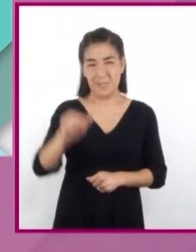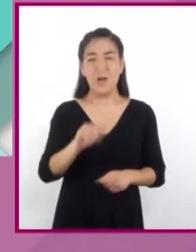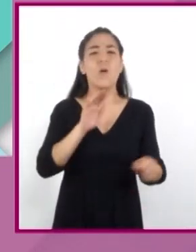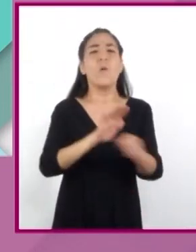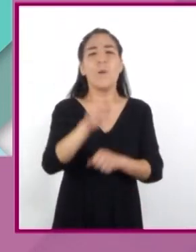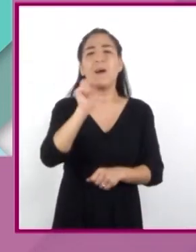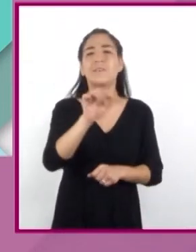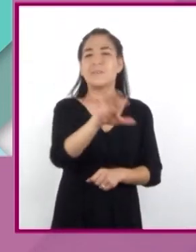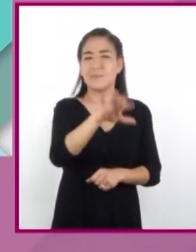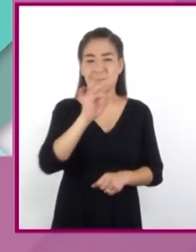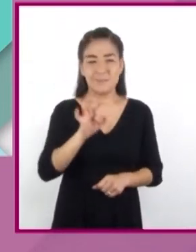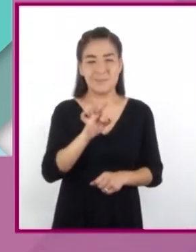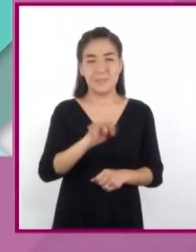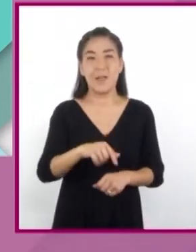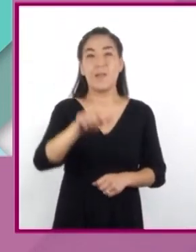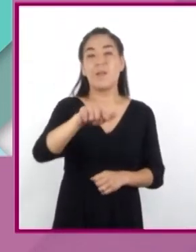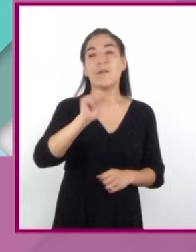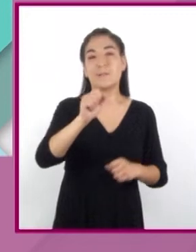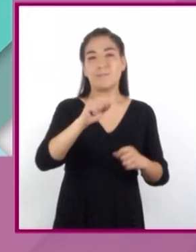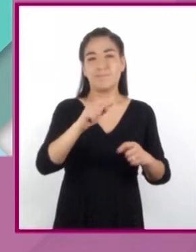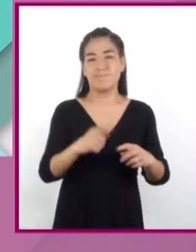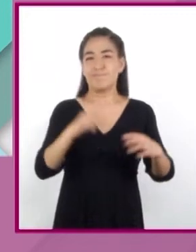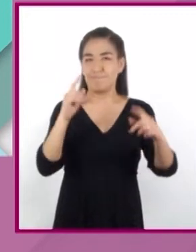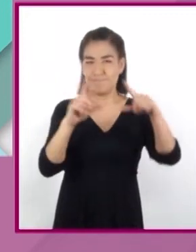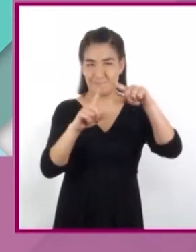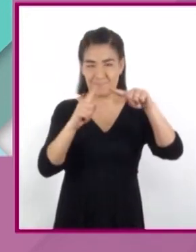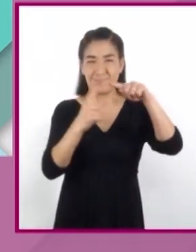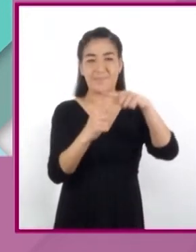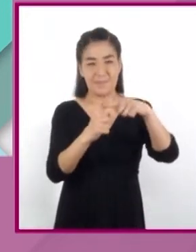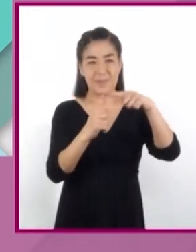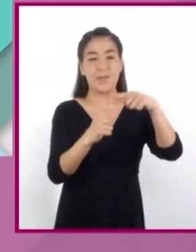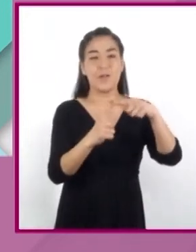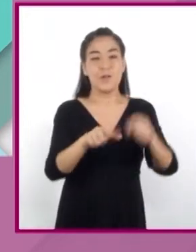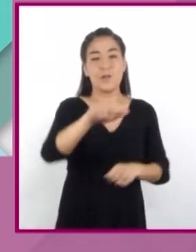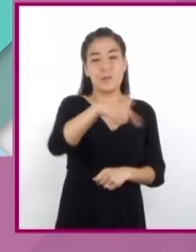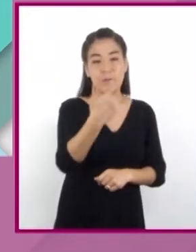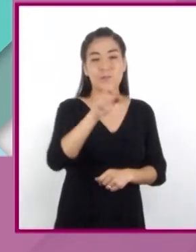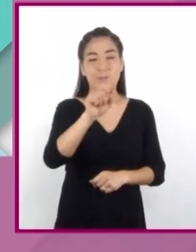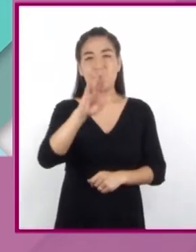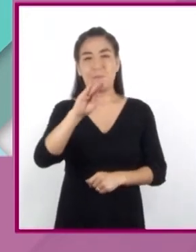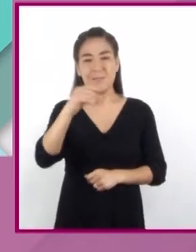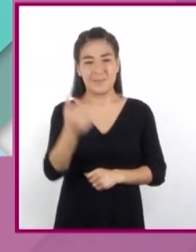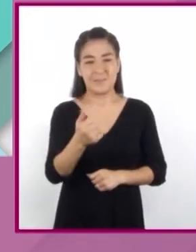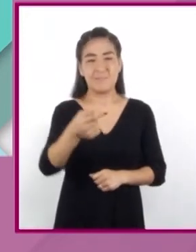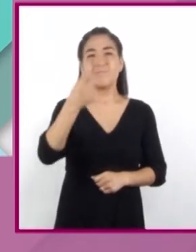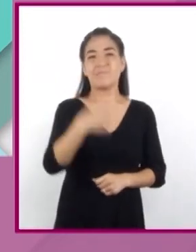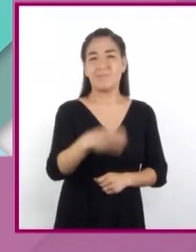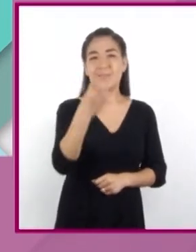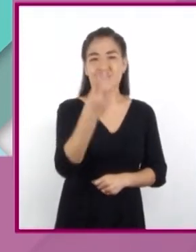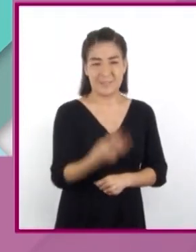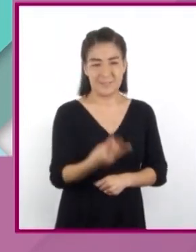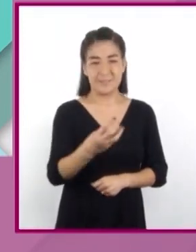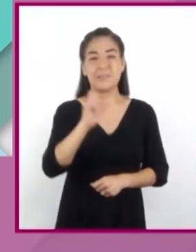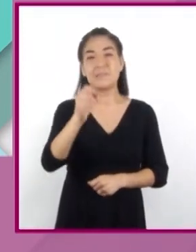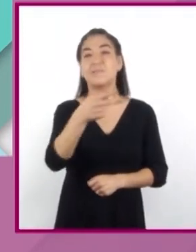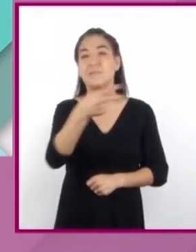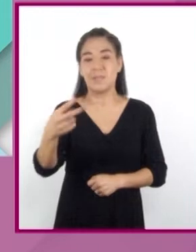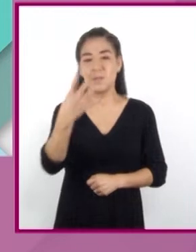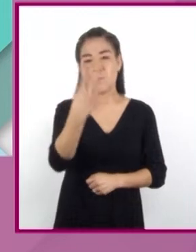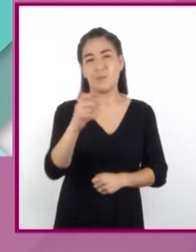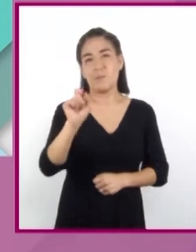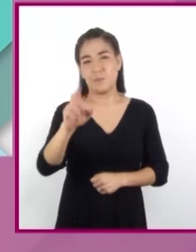proporcionalidad, dividimos 12.96 entre 3, lo que da como resultado 4.32.